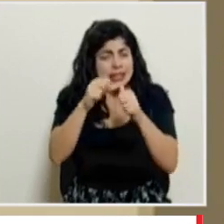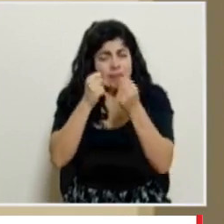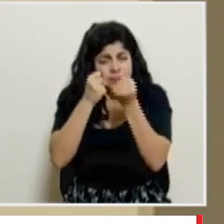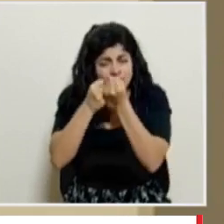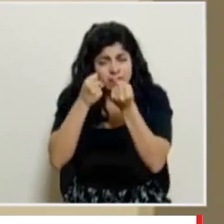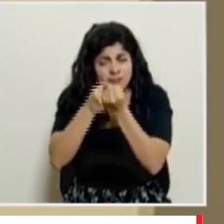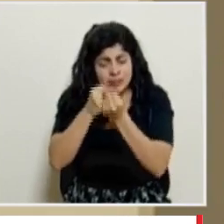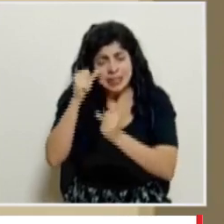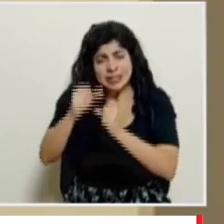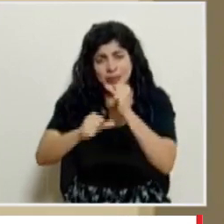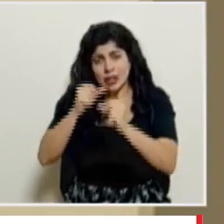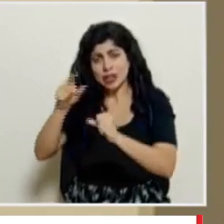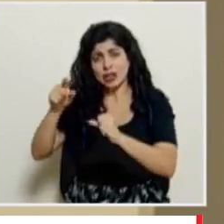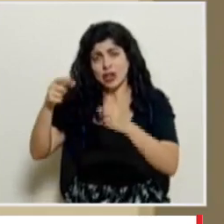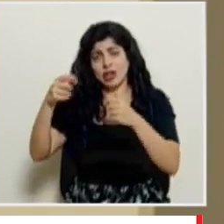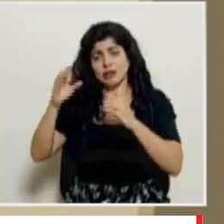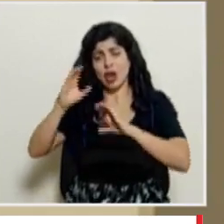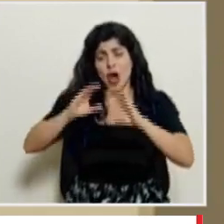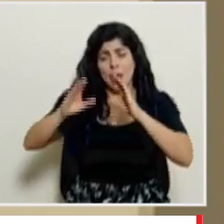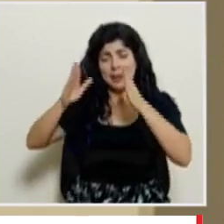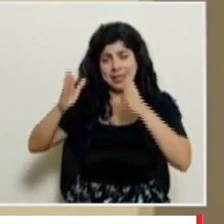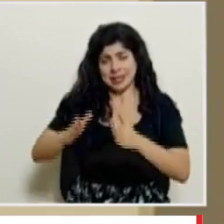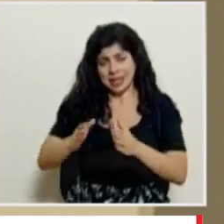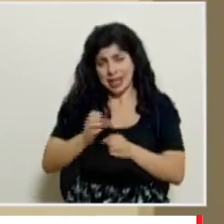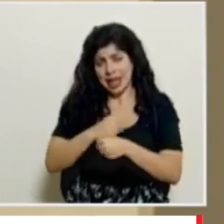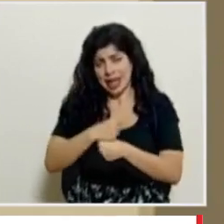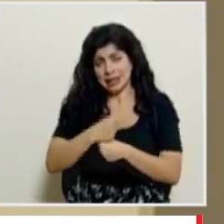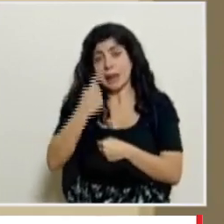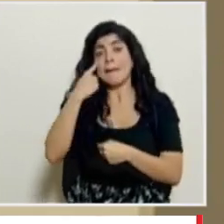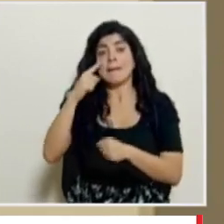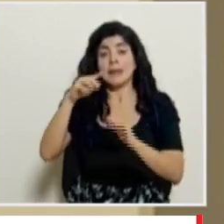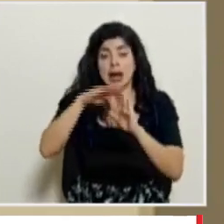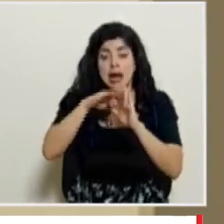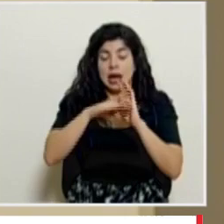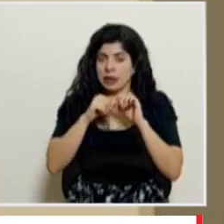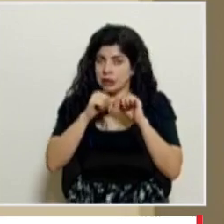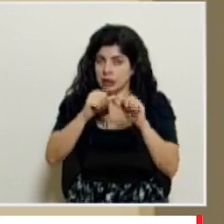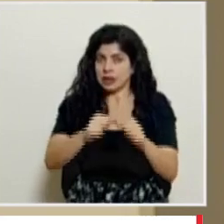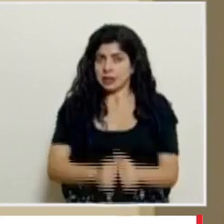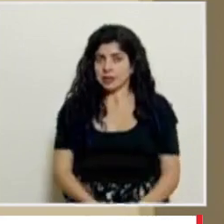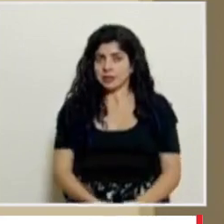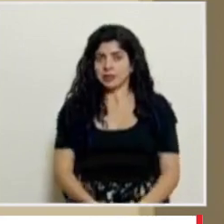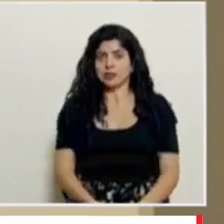el esfuerzo que los comerciantes hacen para poder sostener las medidas de protección